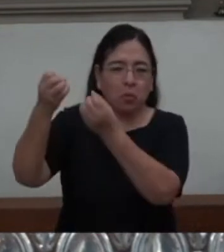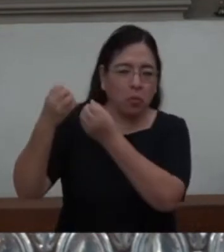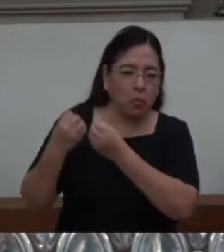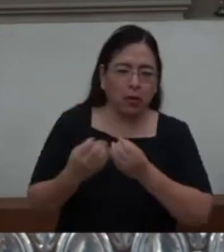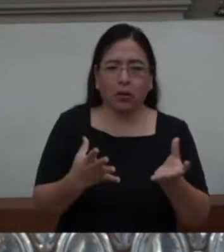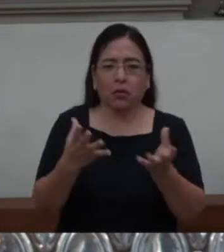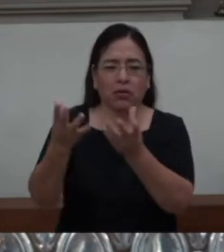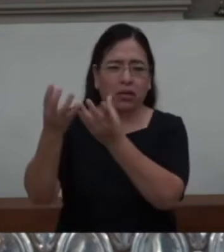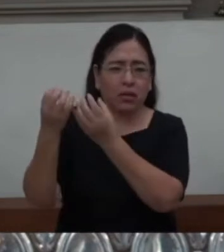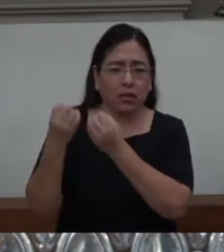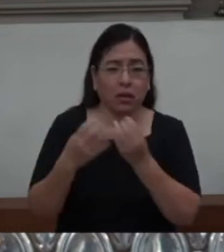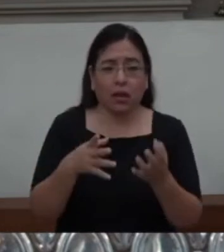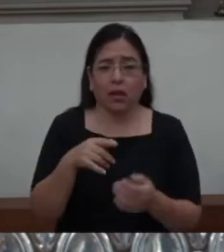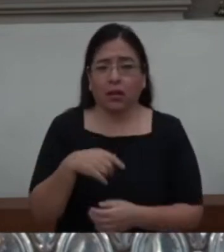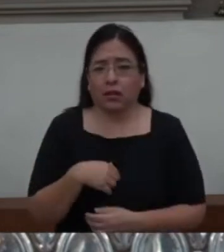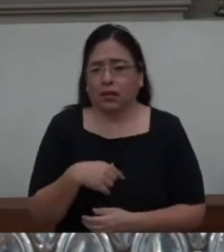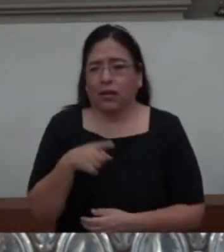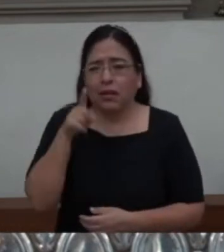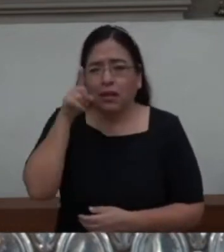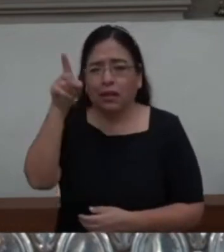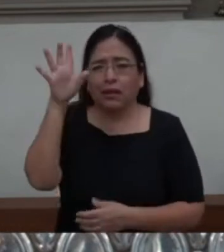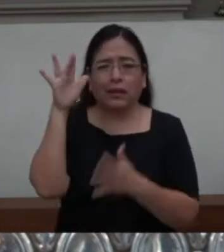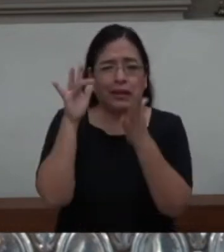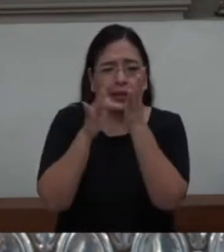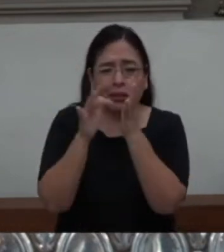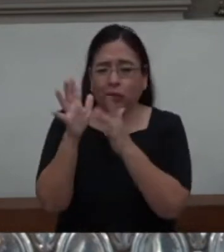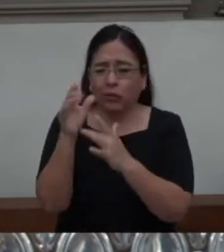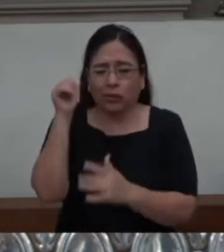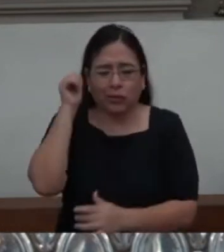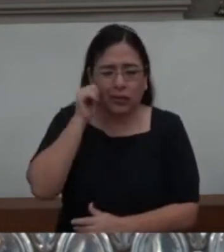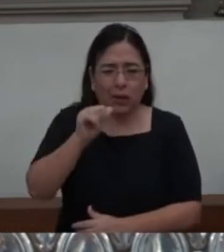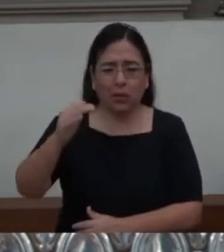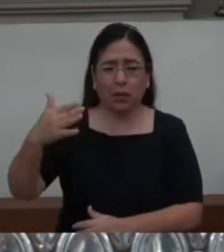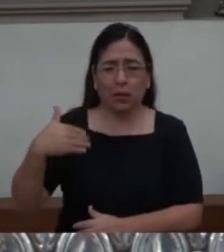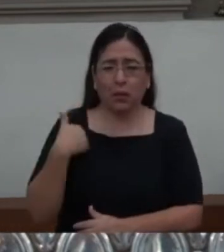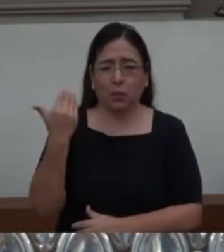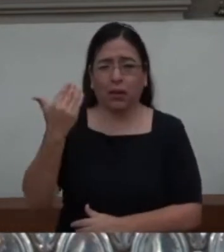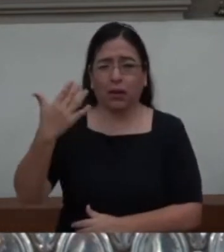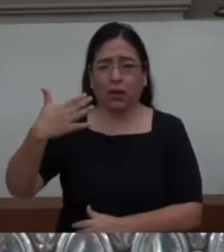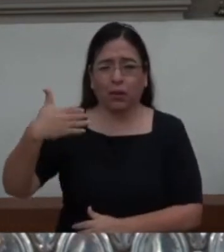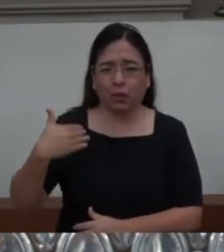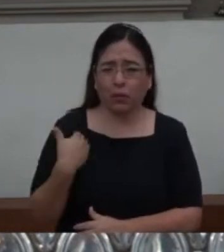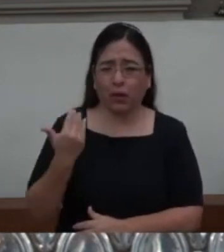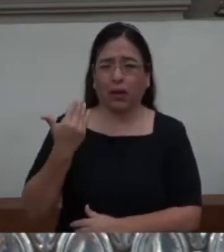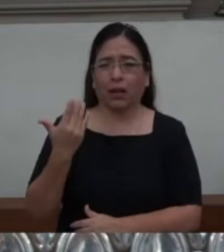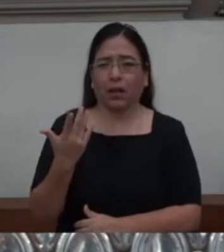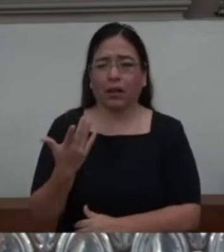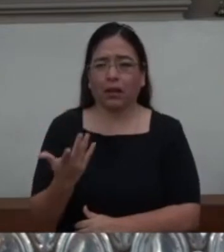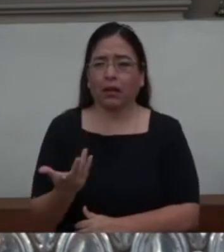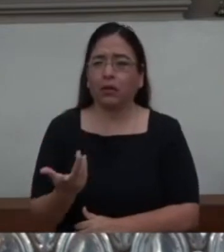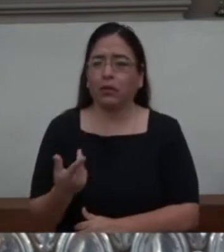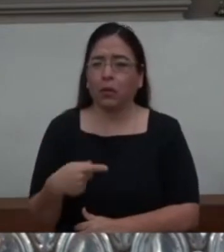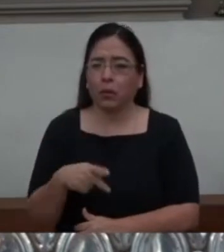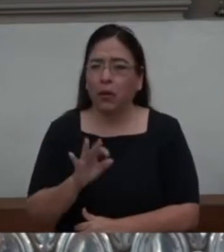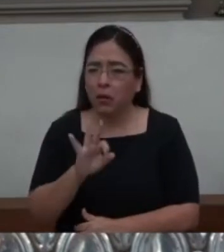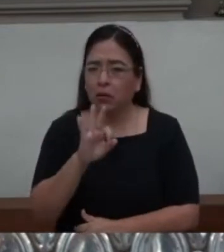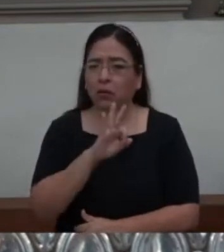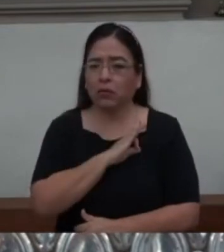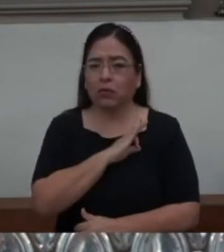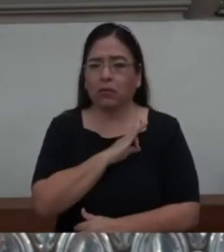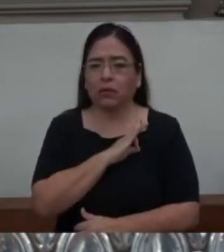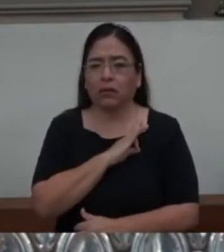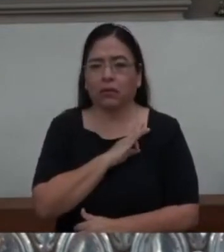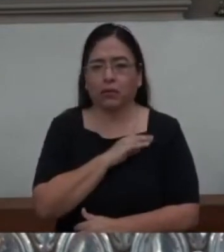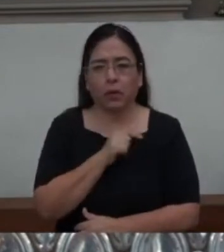toma lo insignificante para hacerlo grande. Él pasa de lo